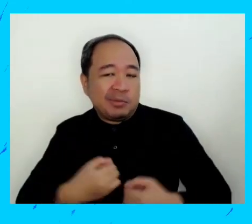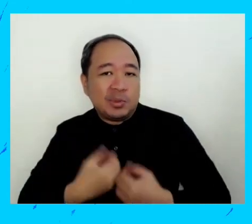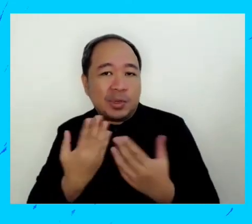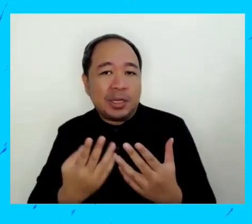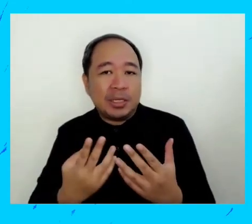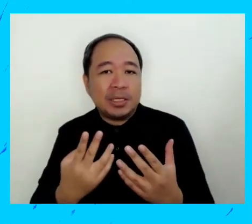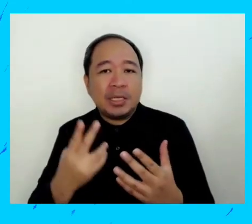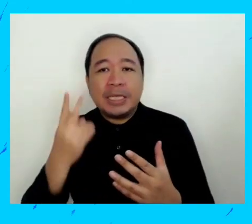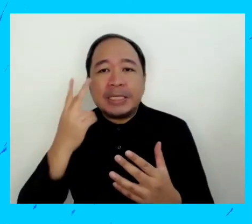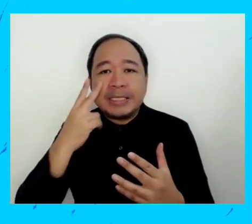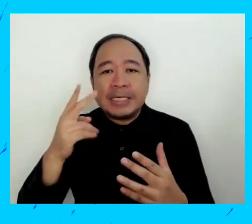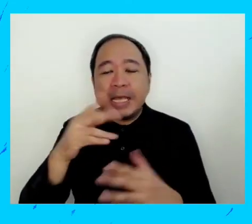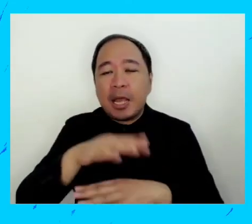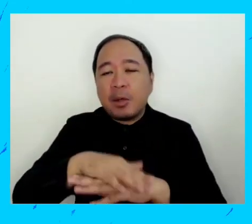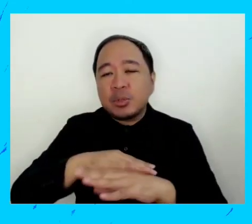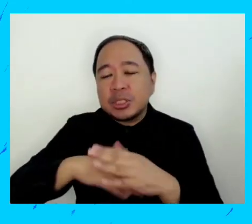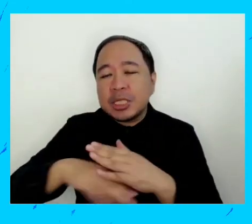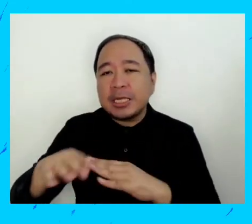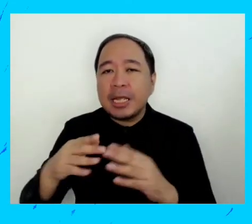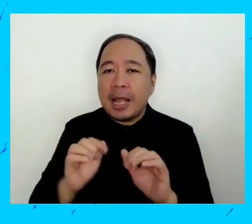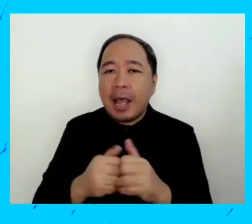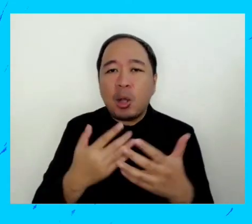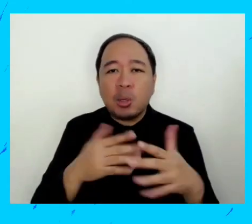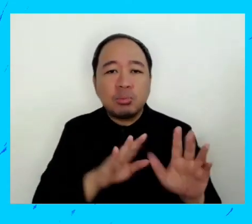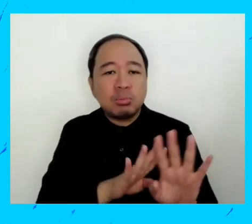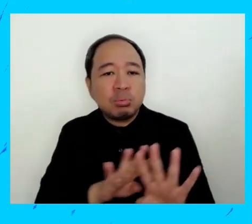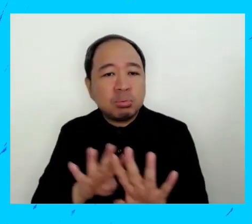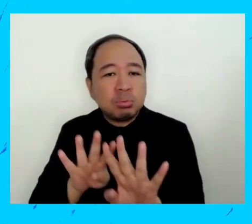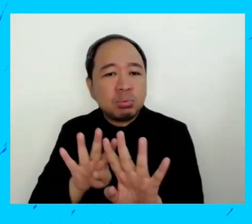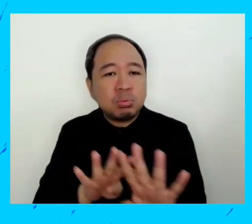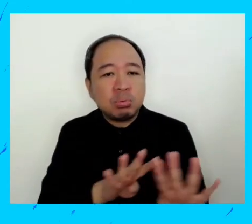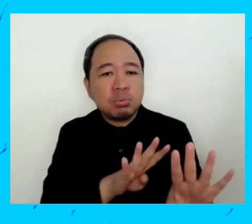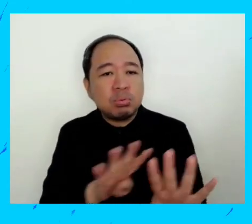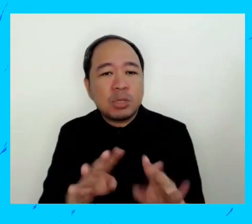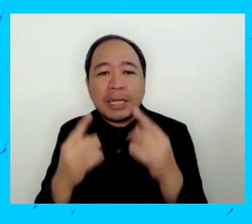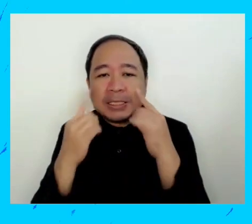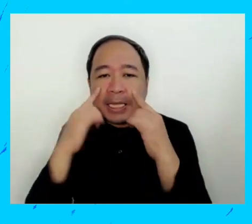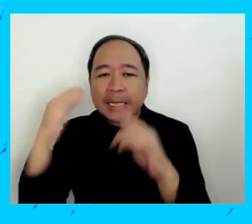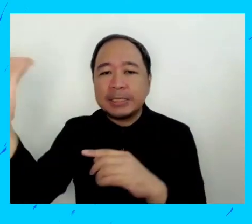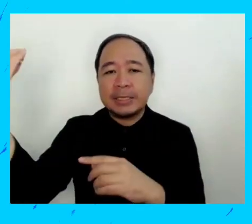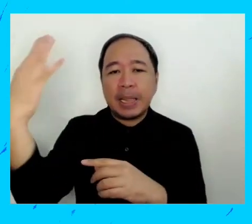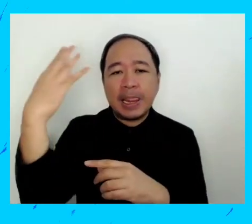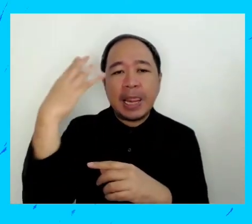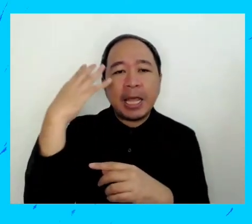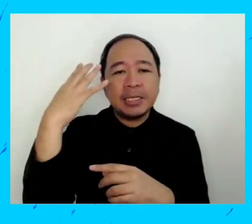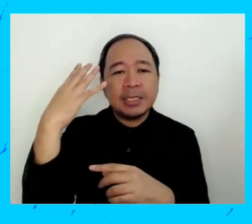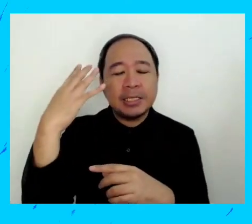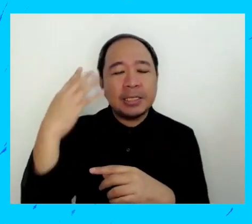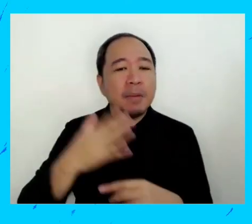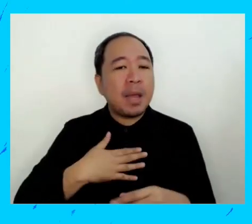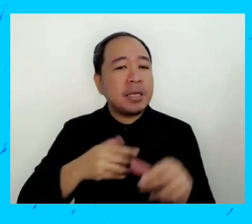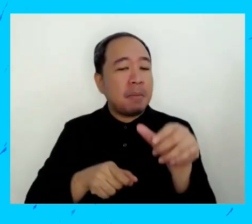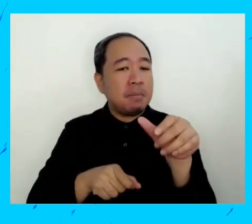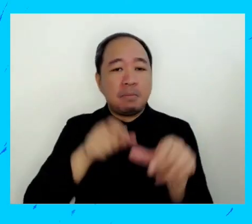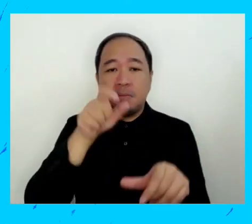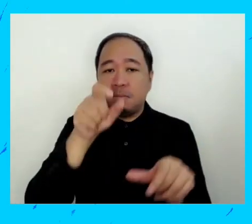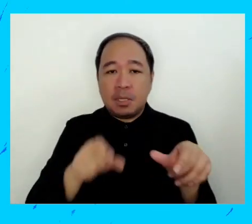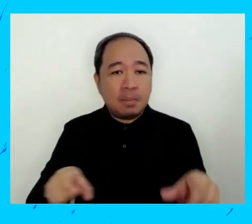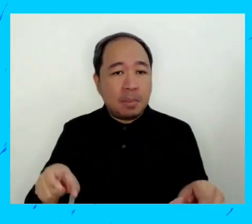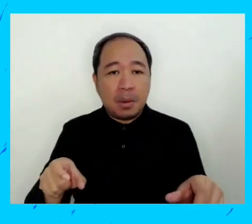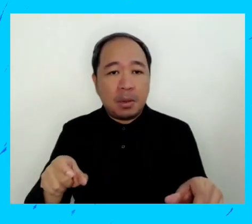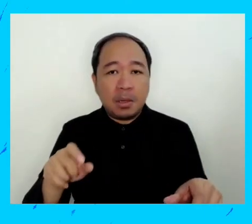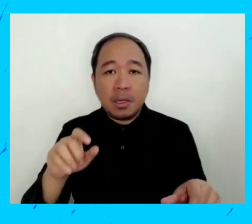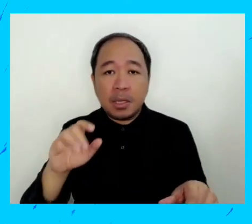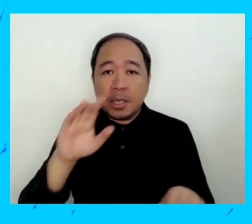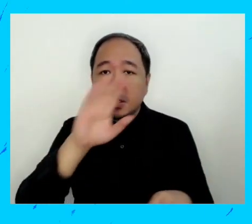señales cuando no lo logramos escuchar nosotros marchamos en nada